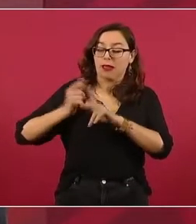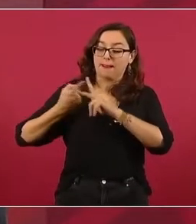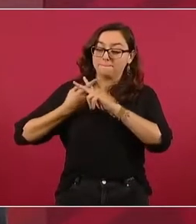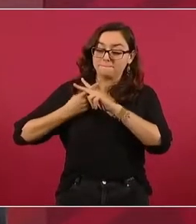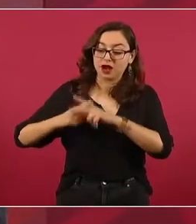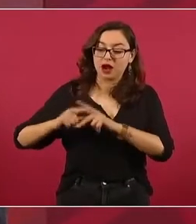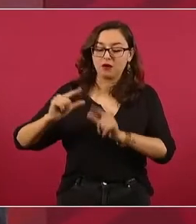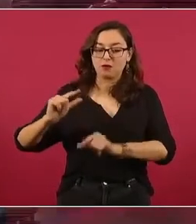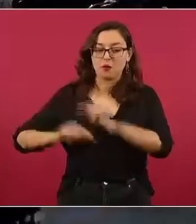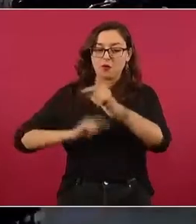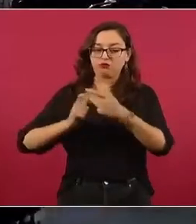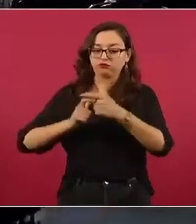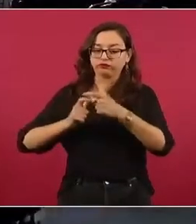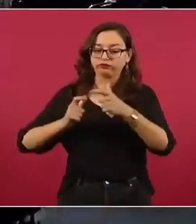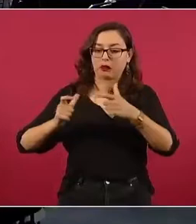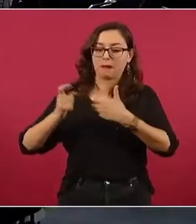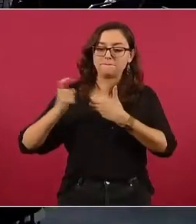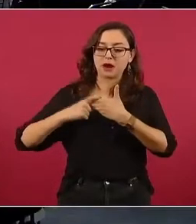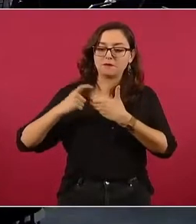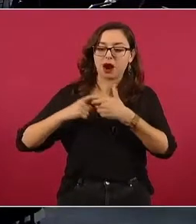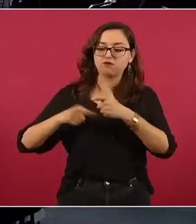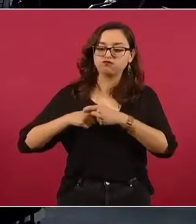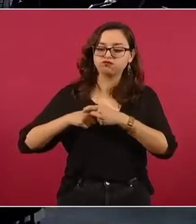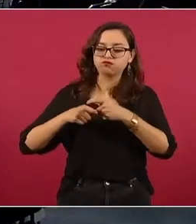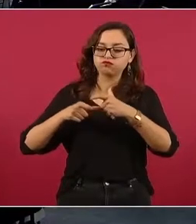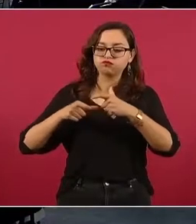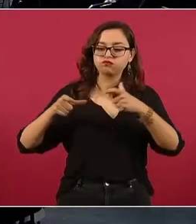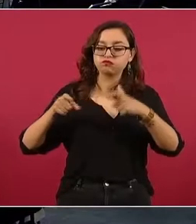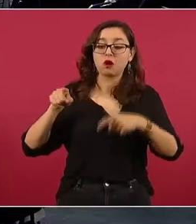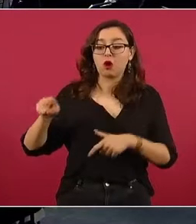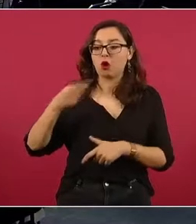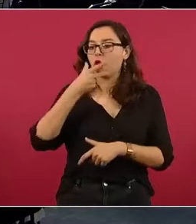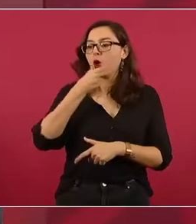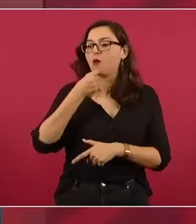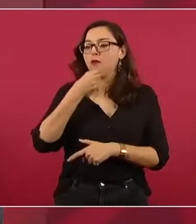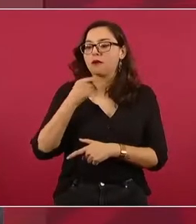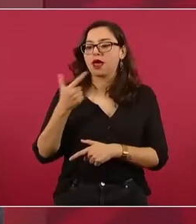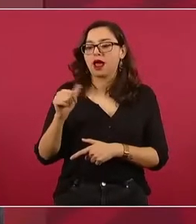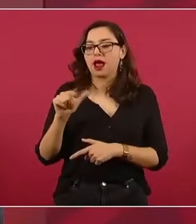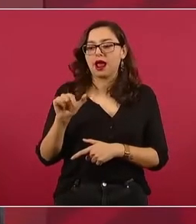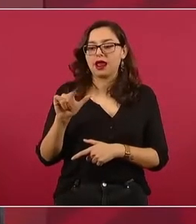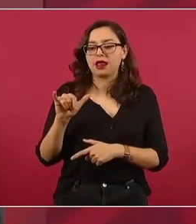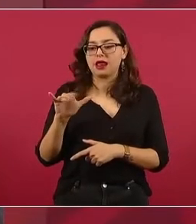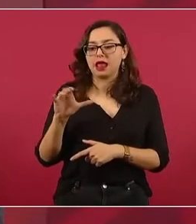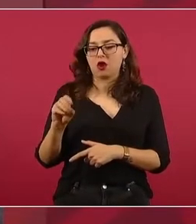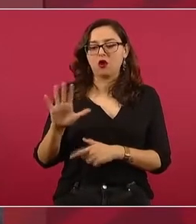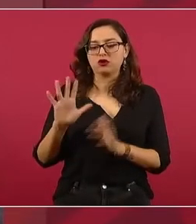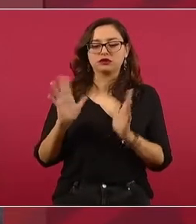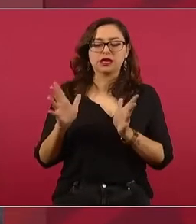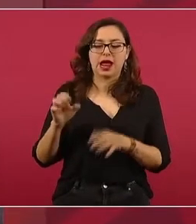y Galileo que era un personaje, hombre grande ya,